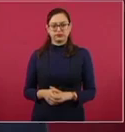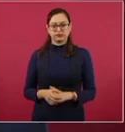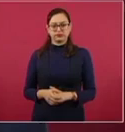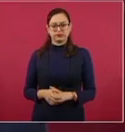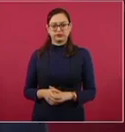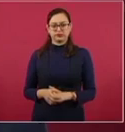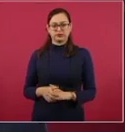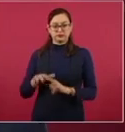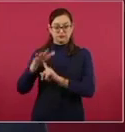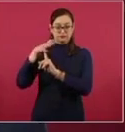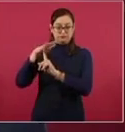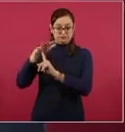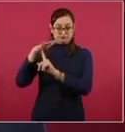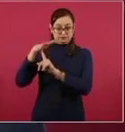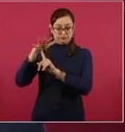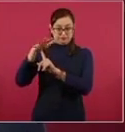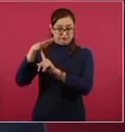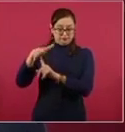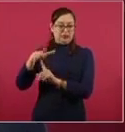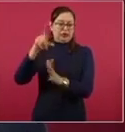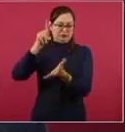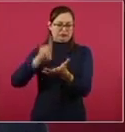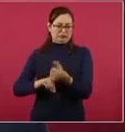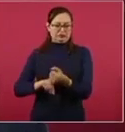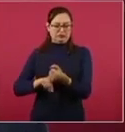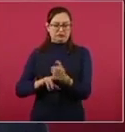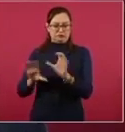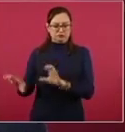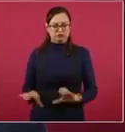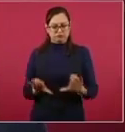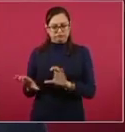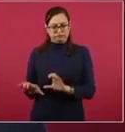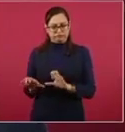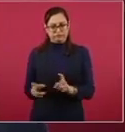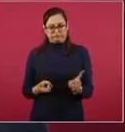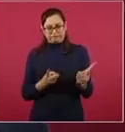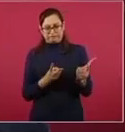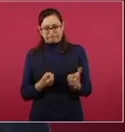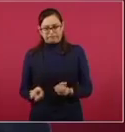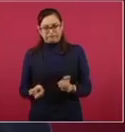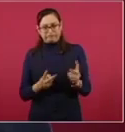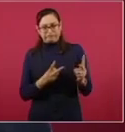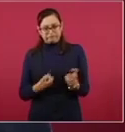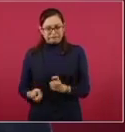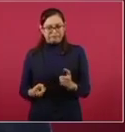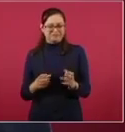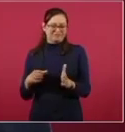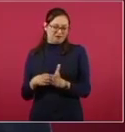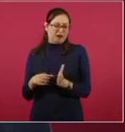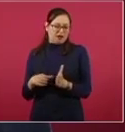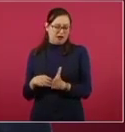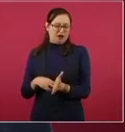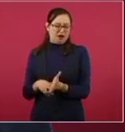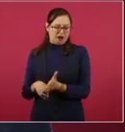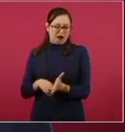de datos que